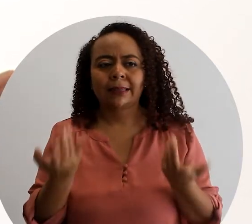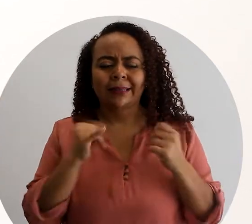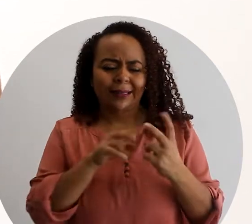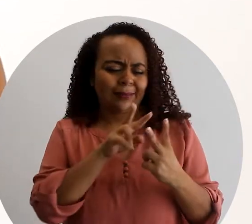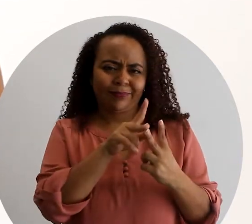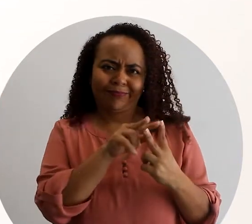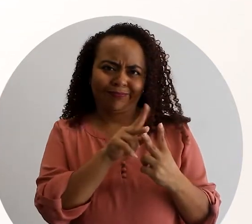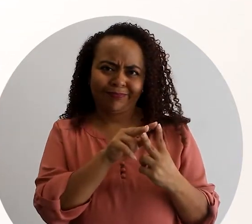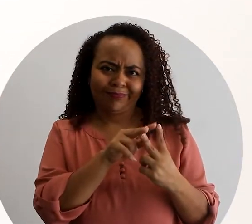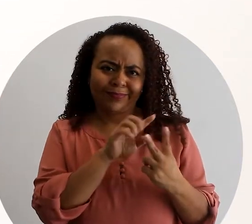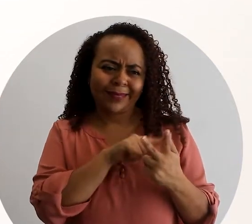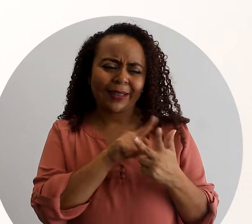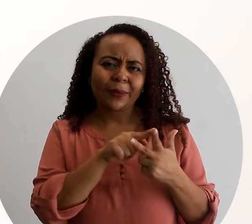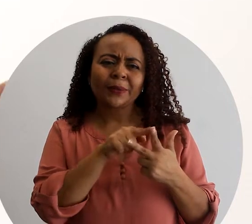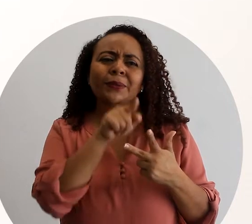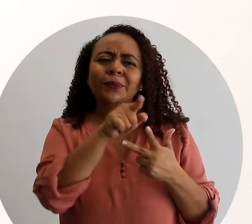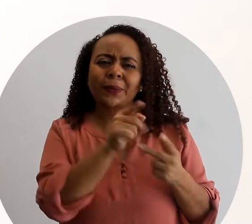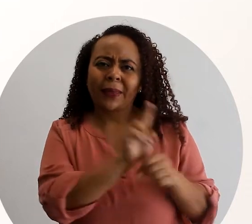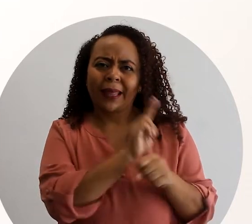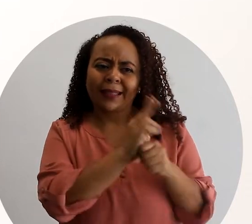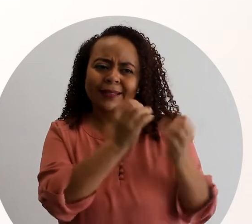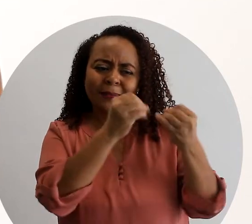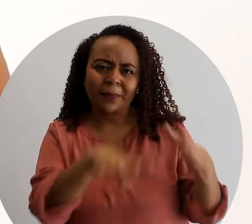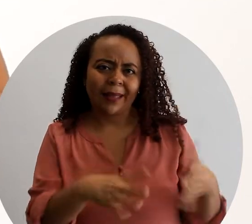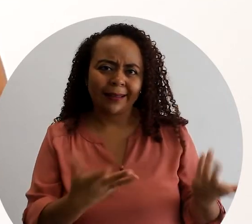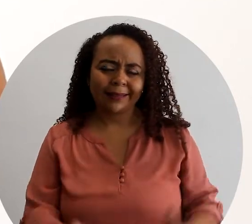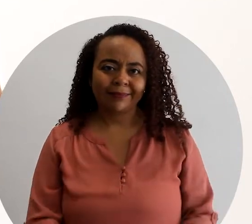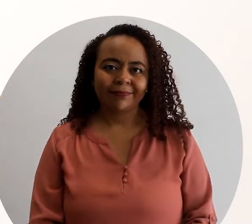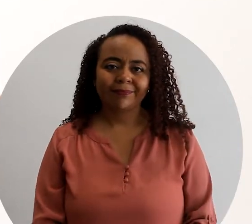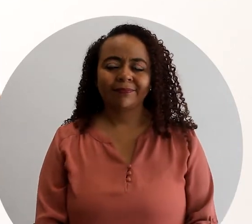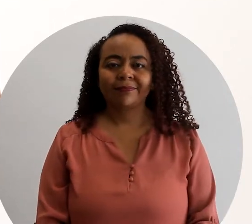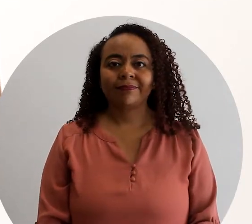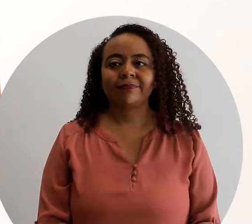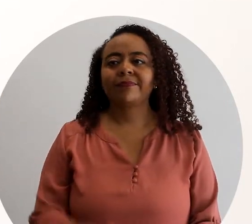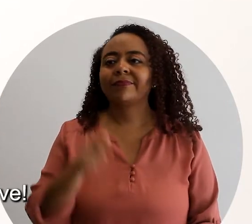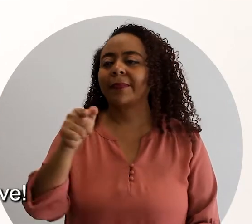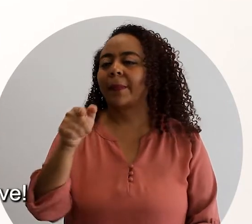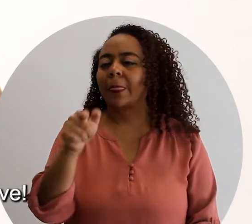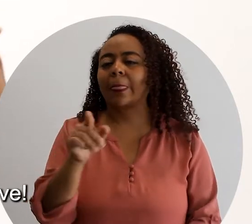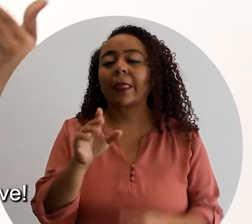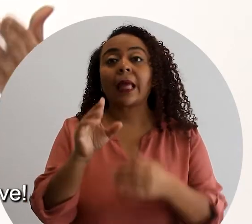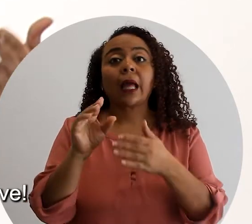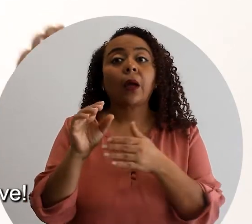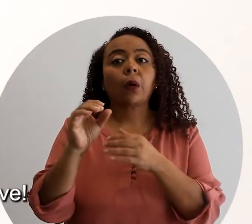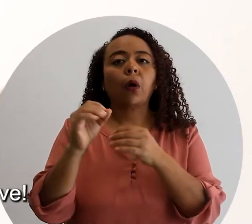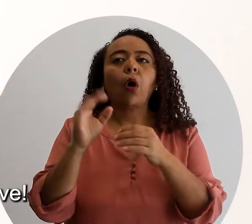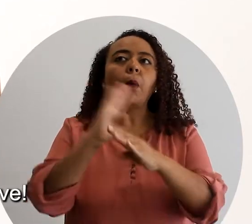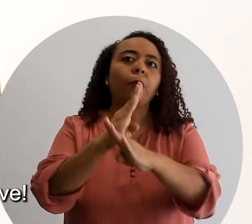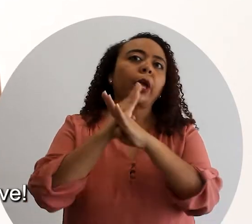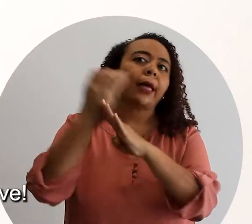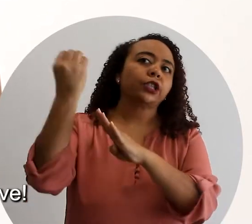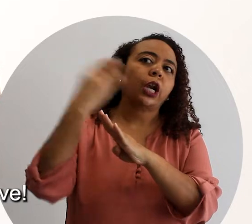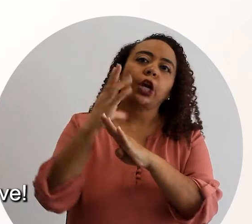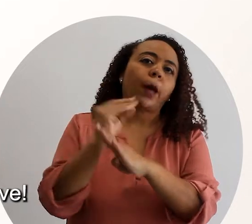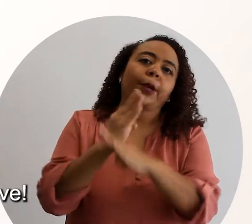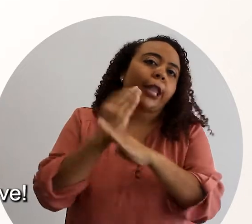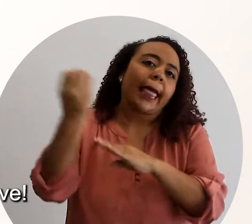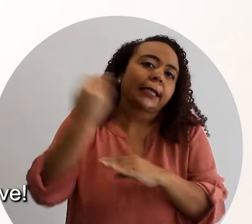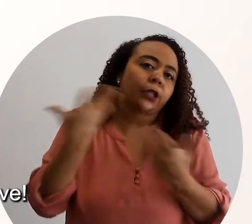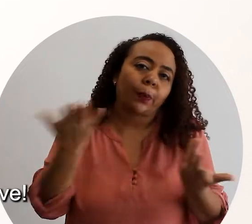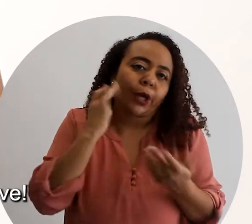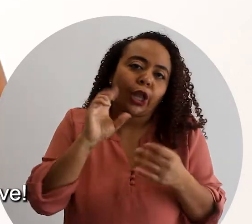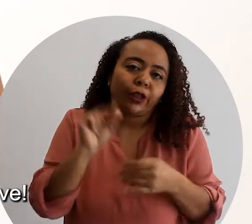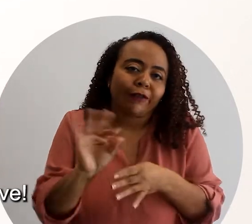mensajes. Sin estas dos funciones, su utilidad se perdería por completo. Es como comprar un bloqueador solar que no